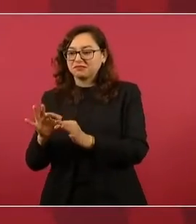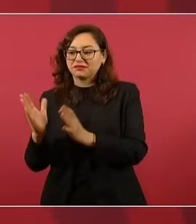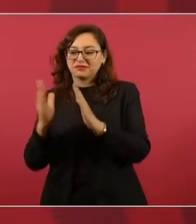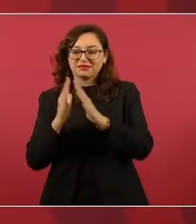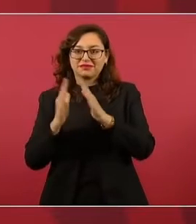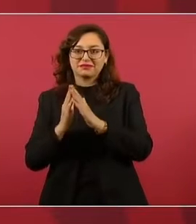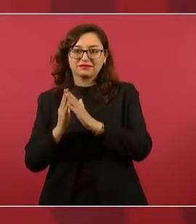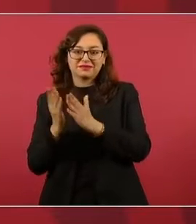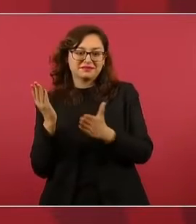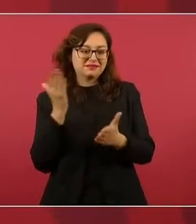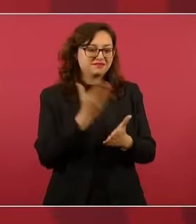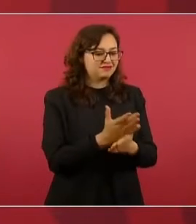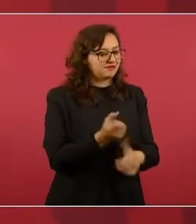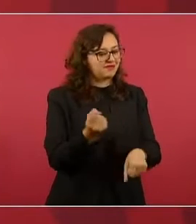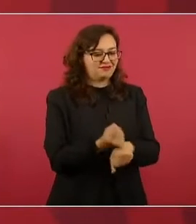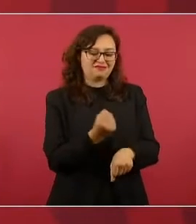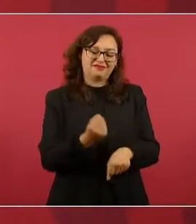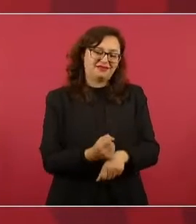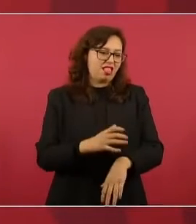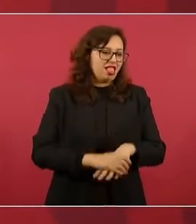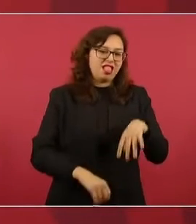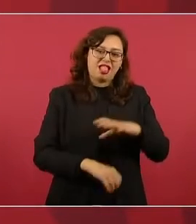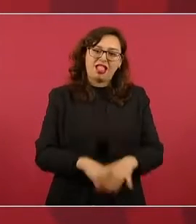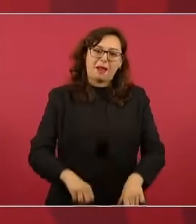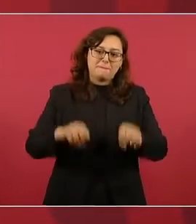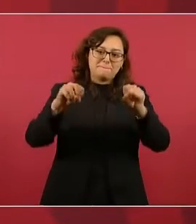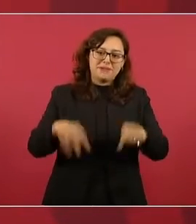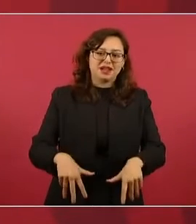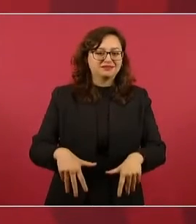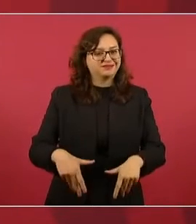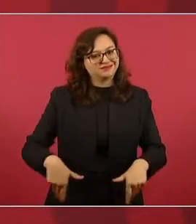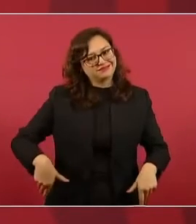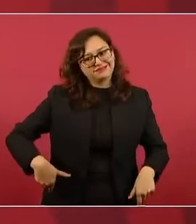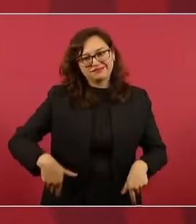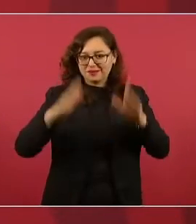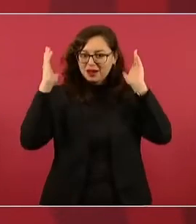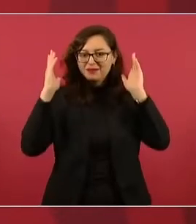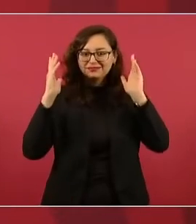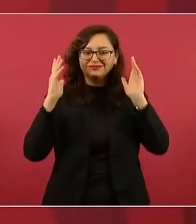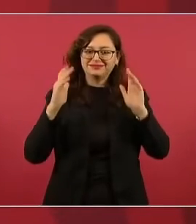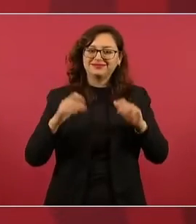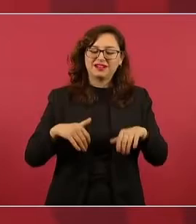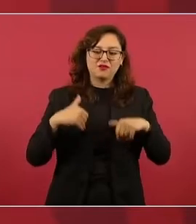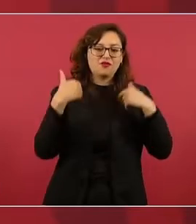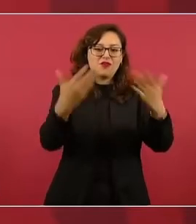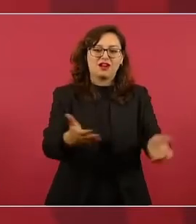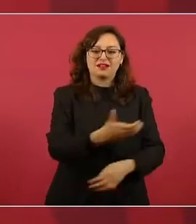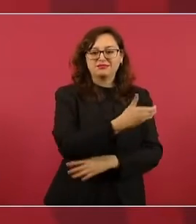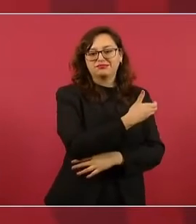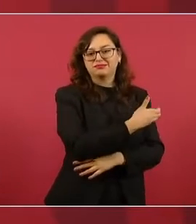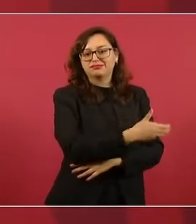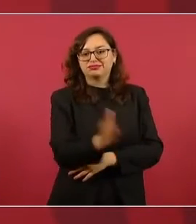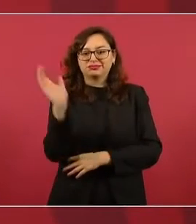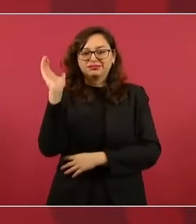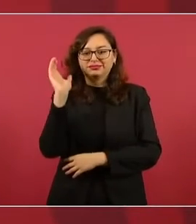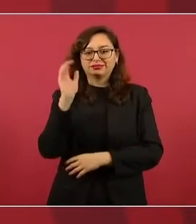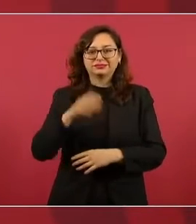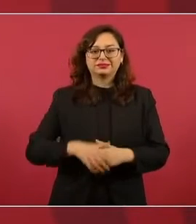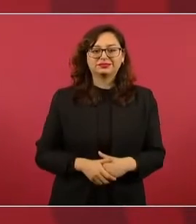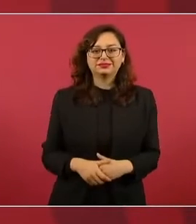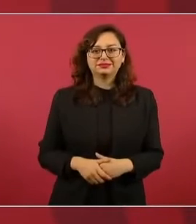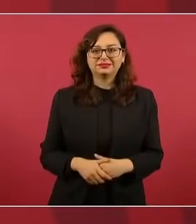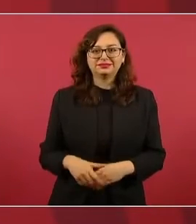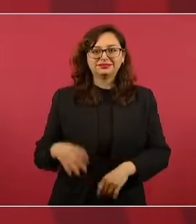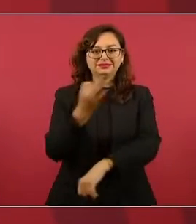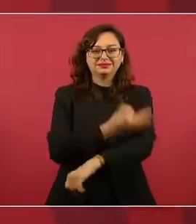y al campo y en las tardes